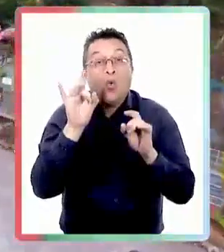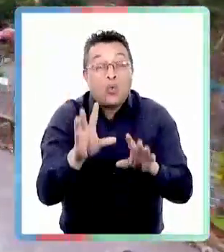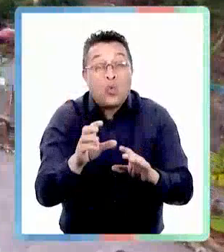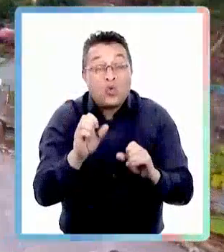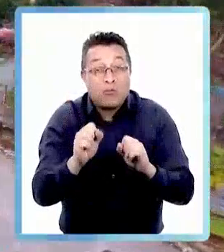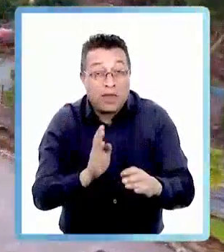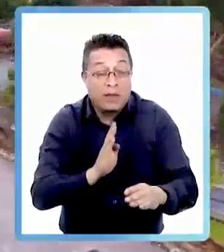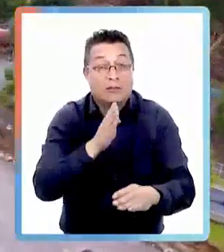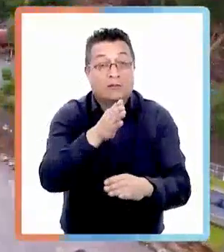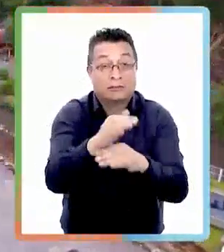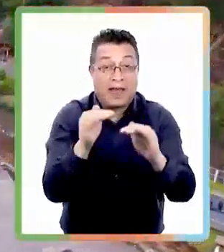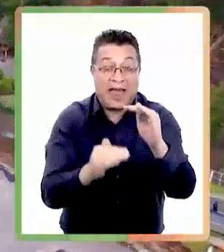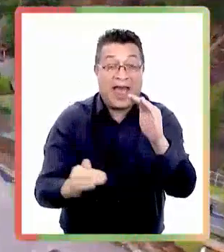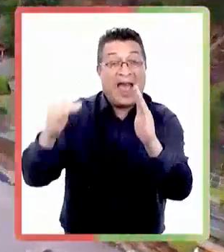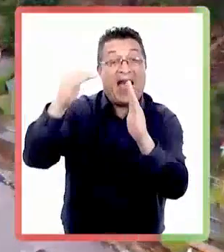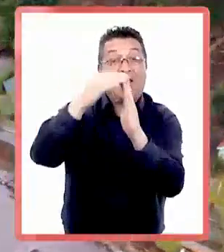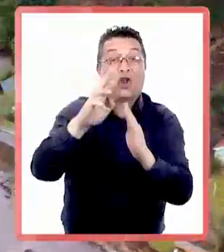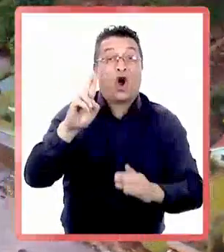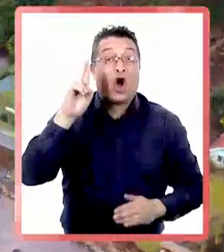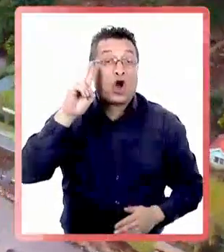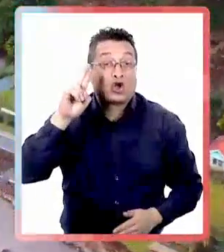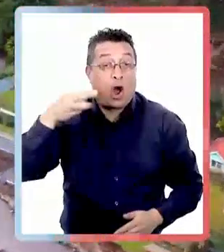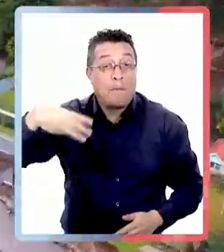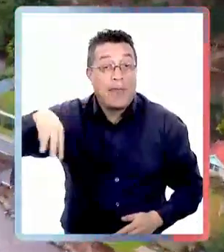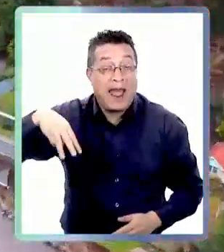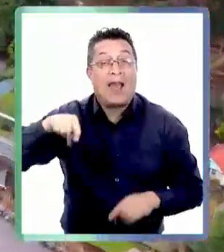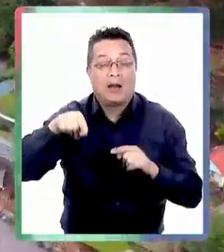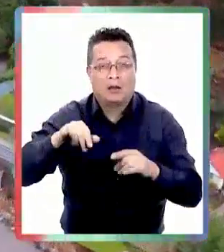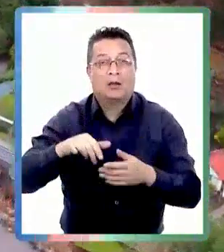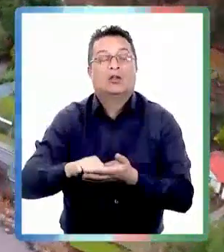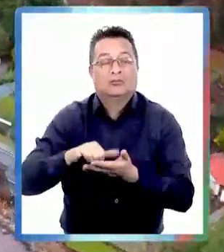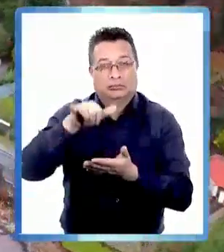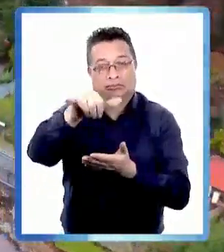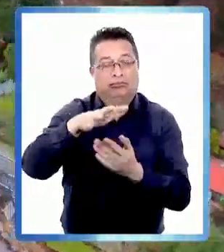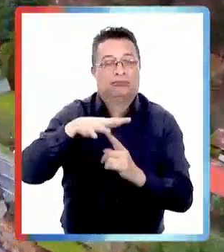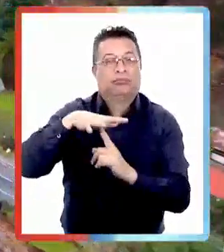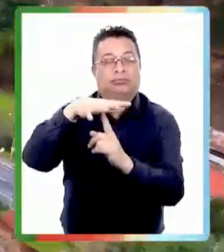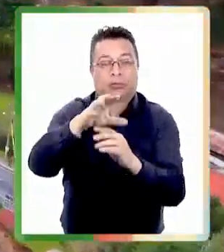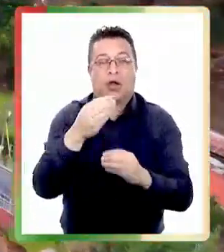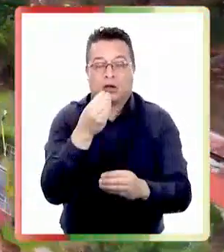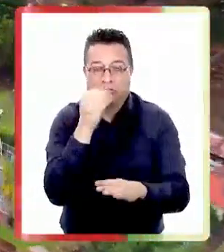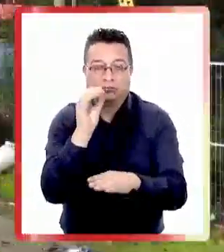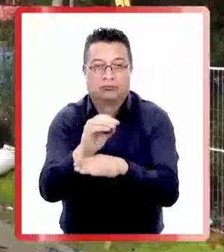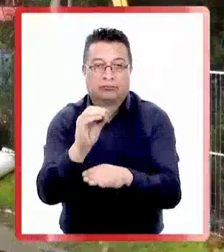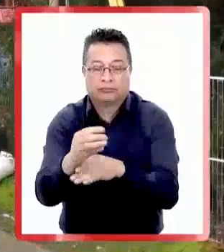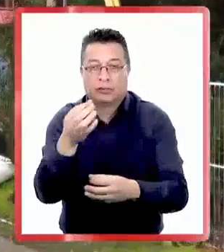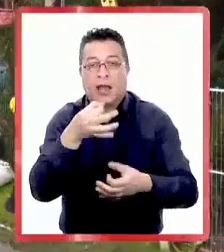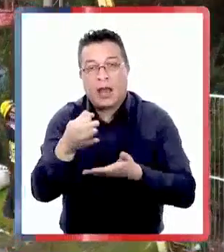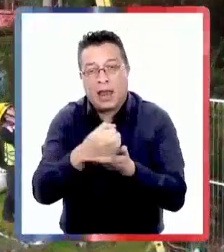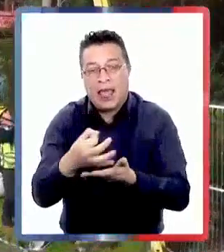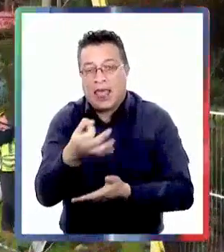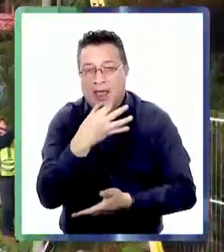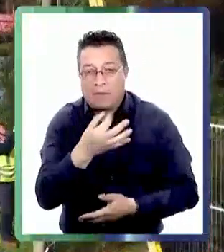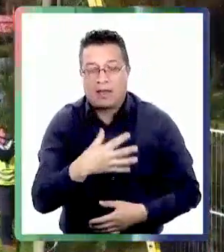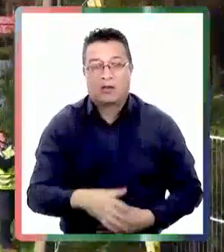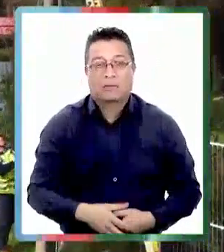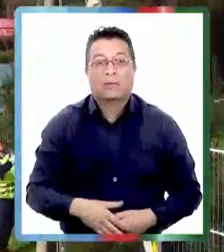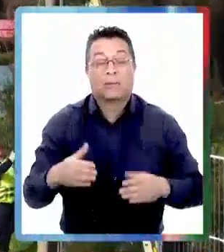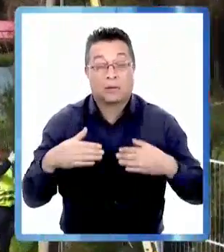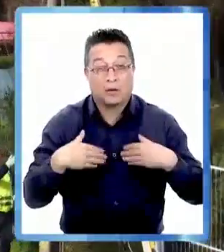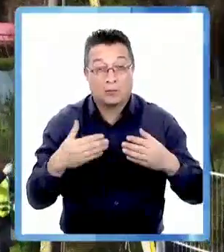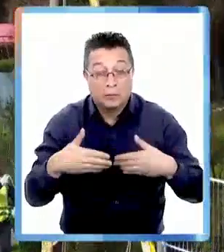alto de Romeral ha sido mediante aeronaves que están llegando con alimentación y medicamentos Tenemos a la localidad totalmente